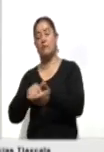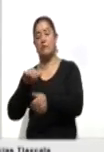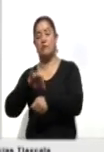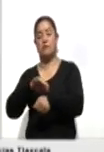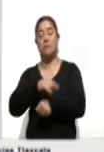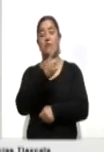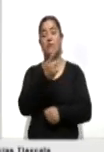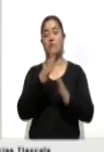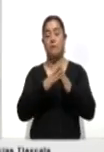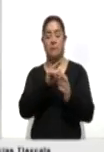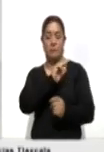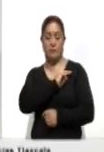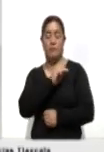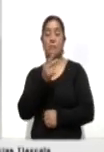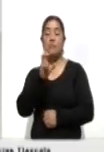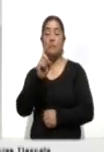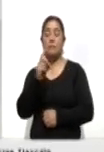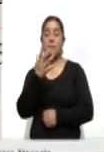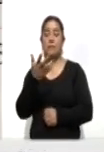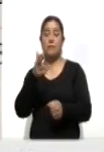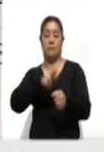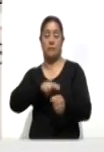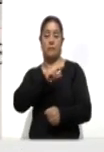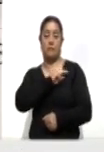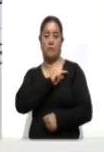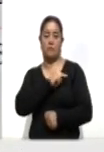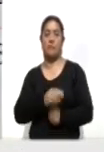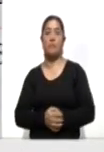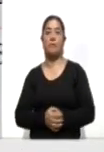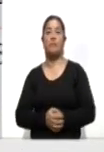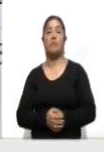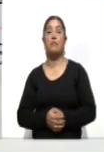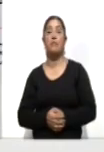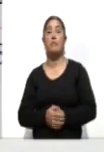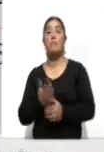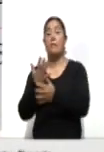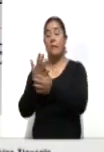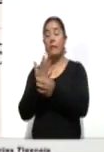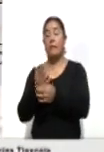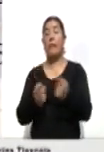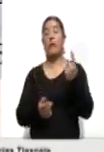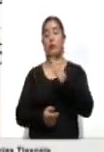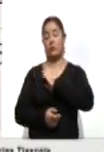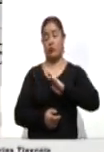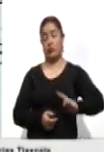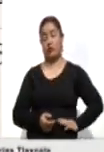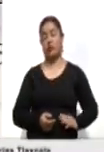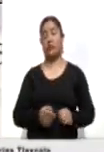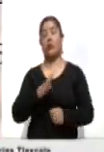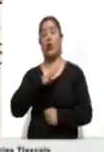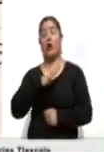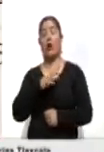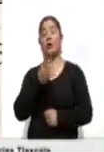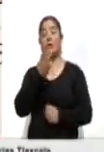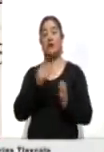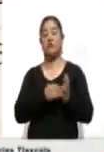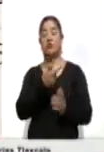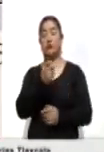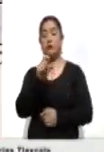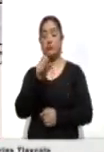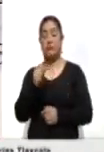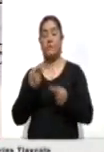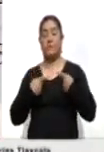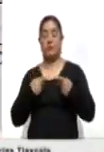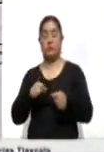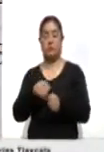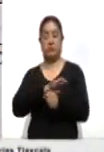particular y 35 en hospital privado. La Secretaría de Salud reportó que hasta este momento el municipio de Tlaxcala registra 3.220